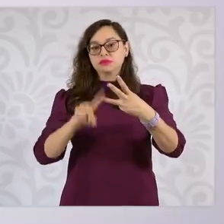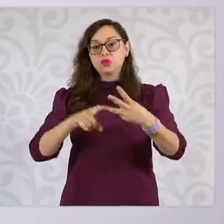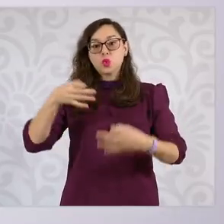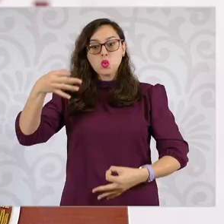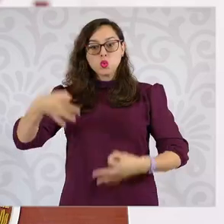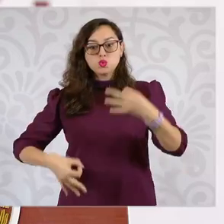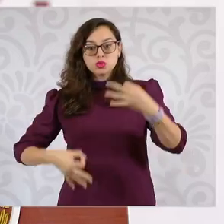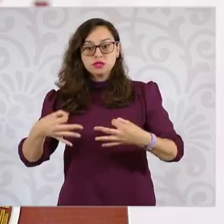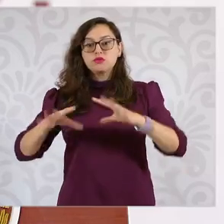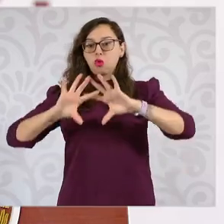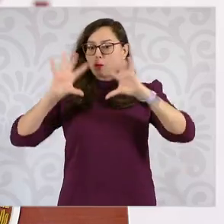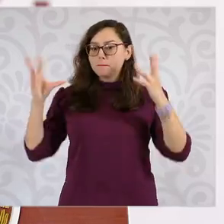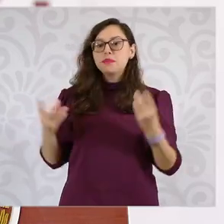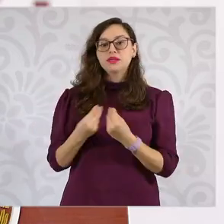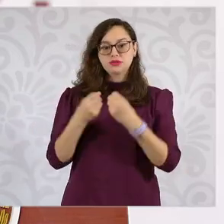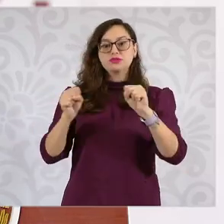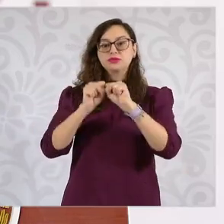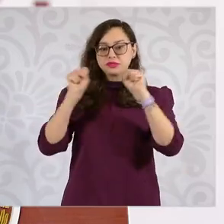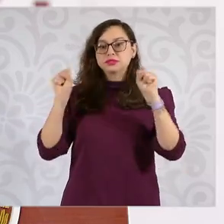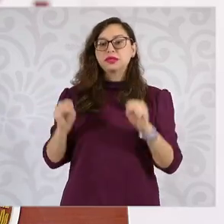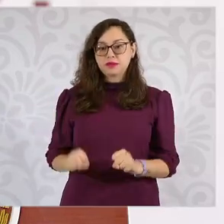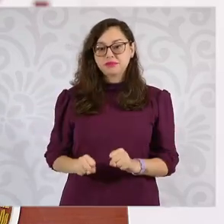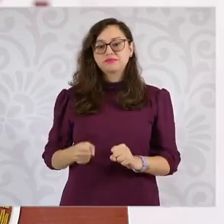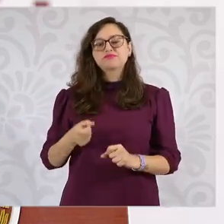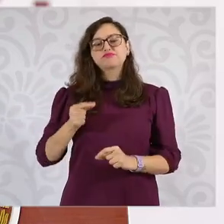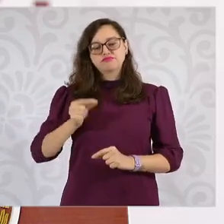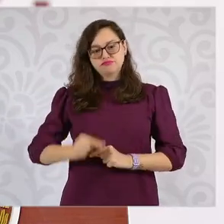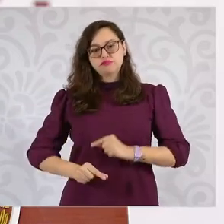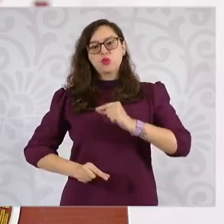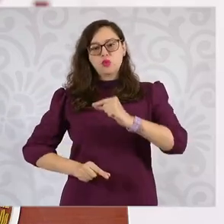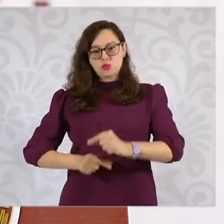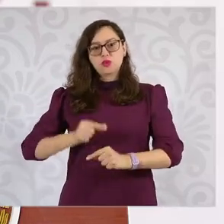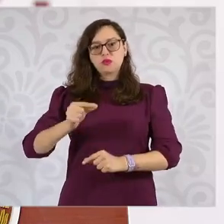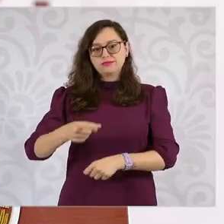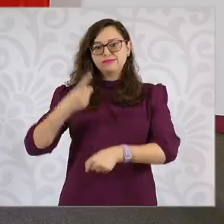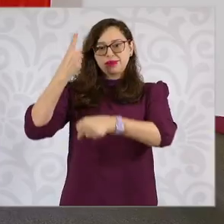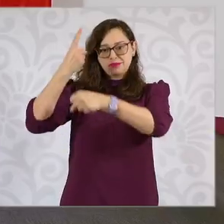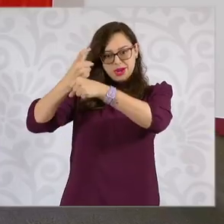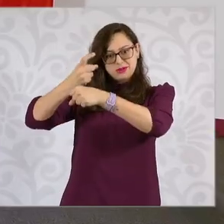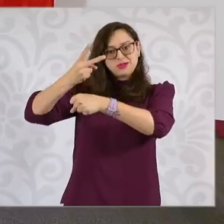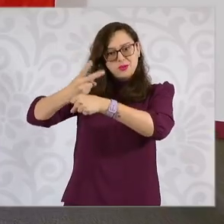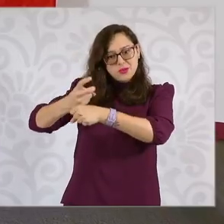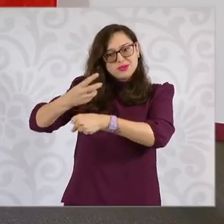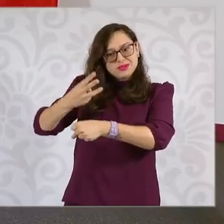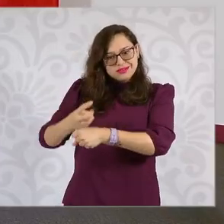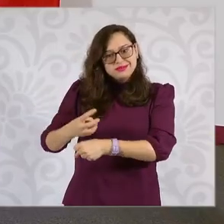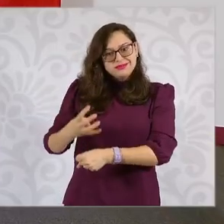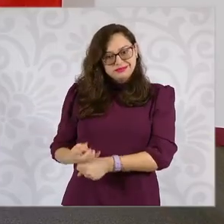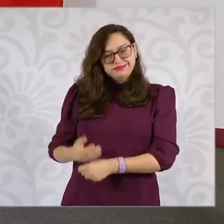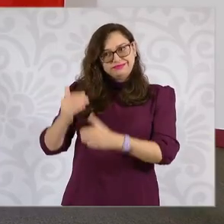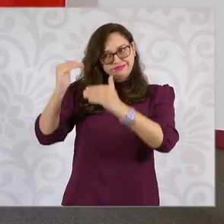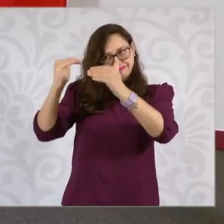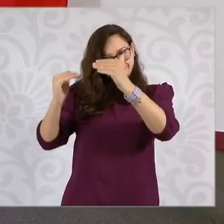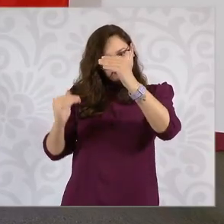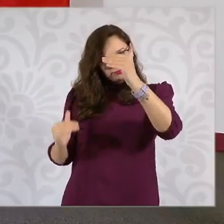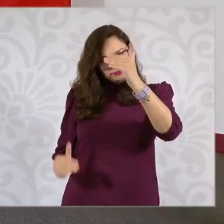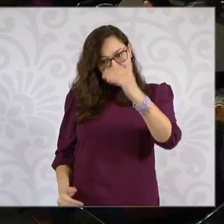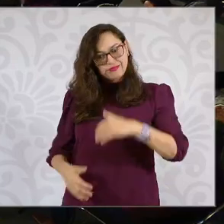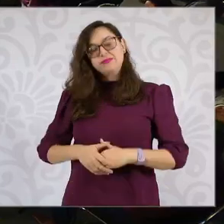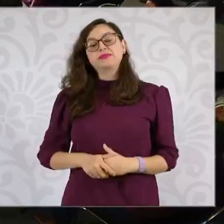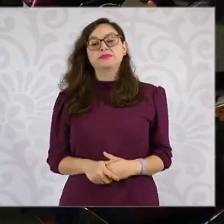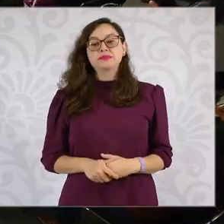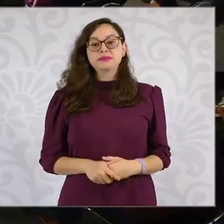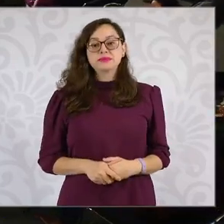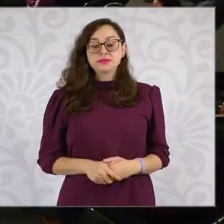todo el sistema de justicia en nuestro país. Pero vamos primero por lo primero. Y bueno, respecto a las